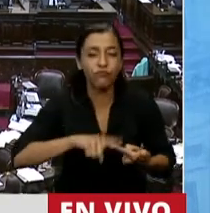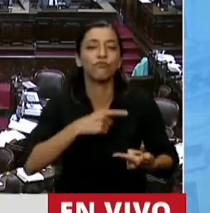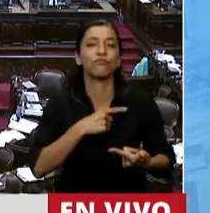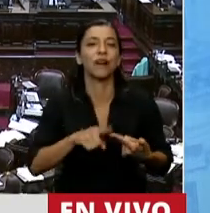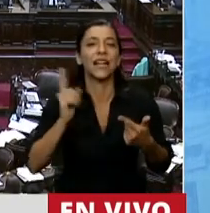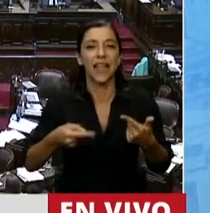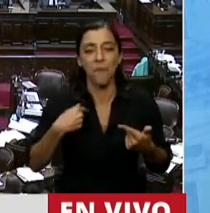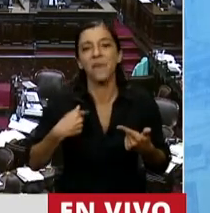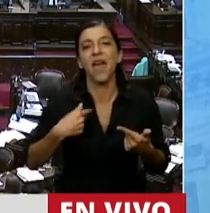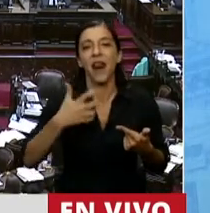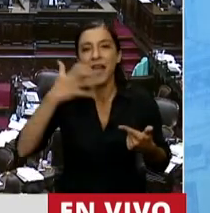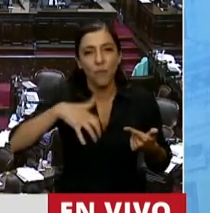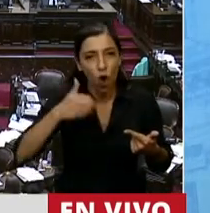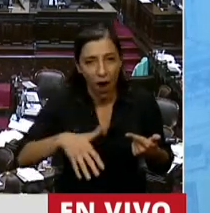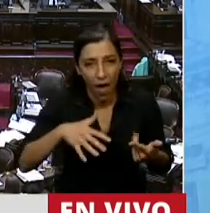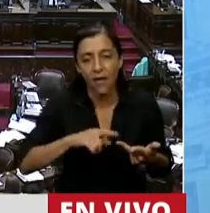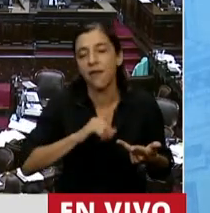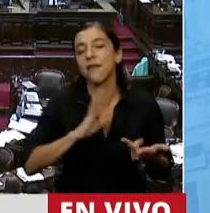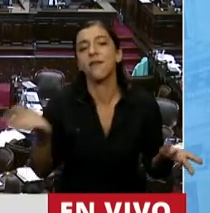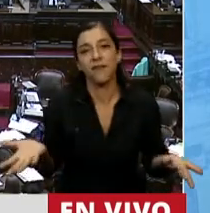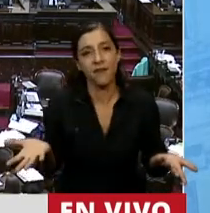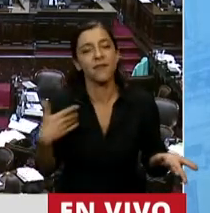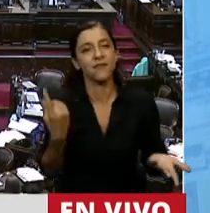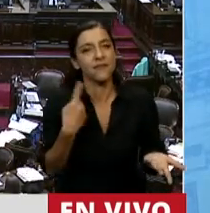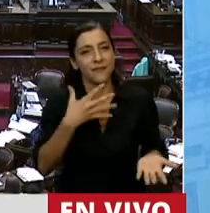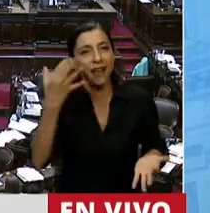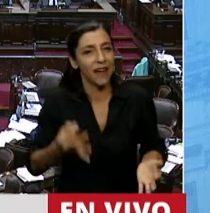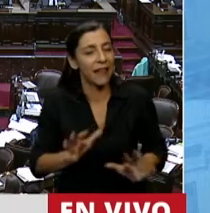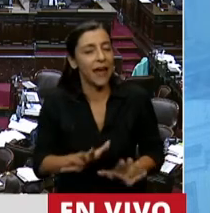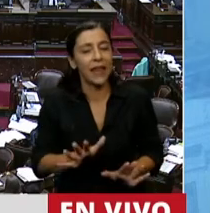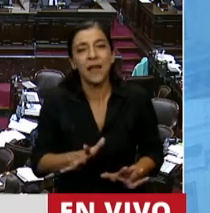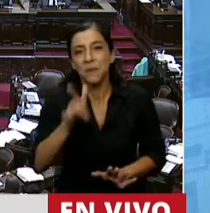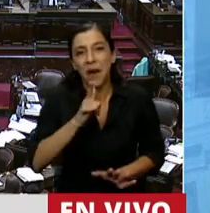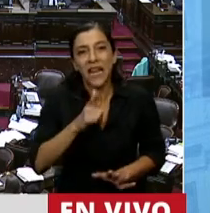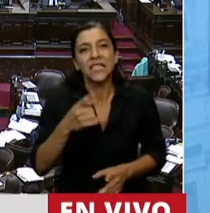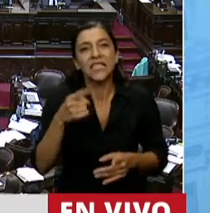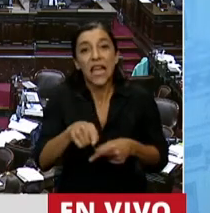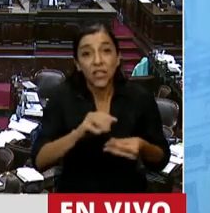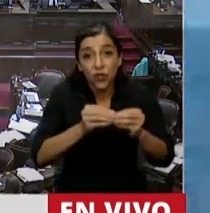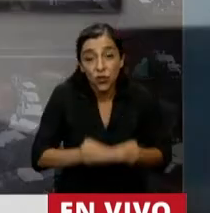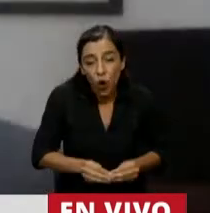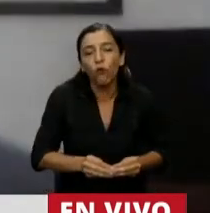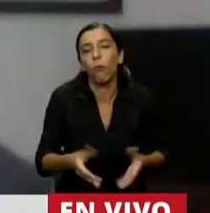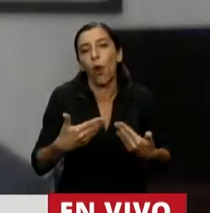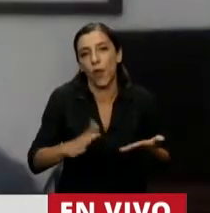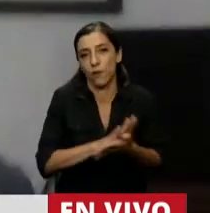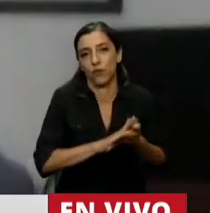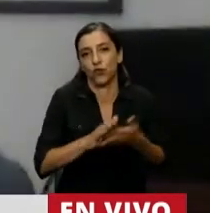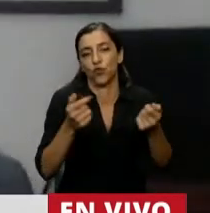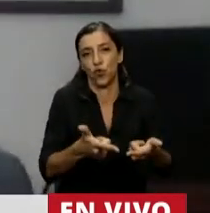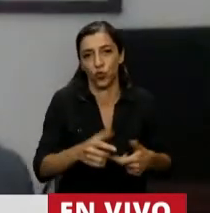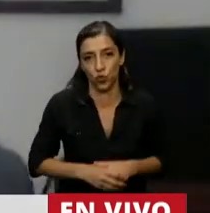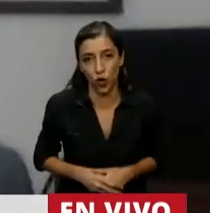la mujer. Por lo tanto, creo que todas estas son causas evitables. Cuando vamos al embarazo adolescente,